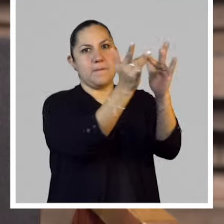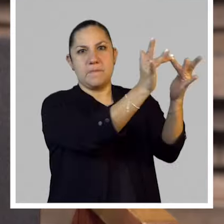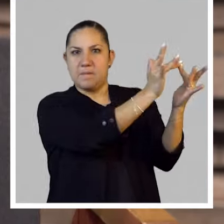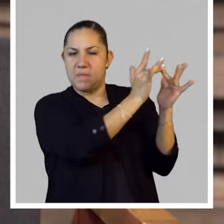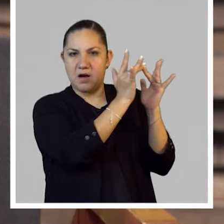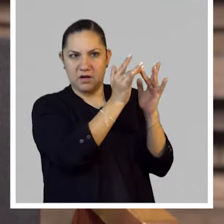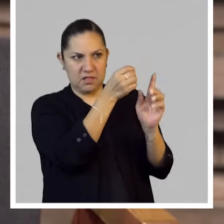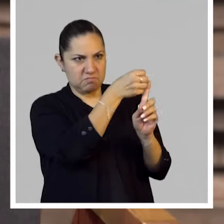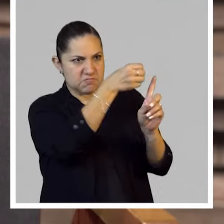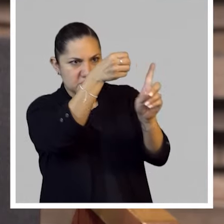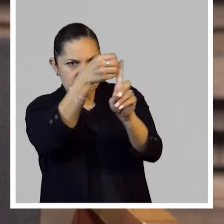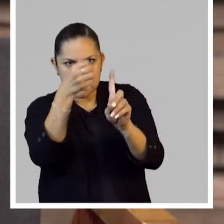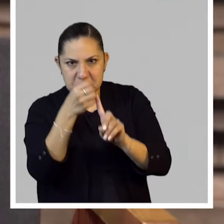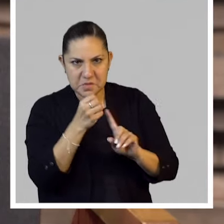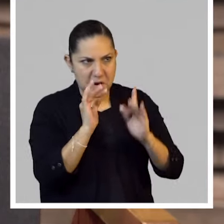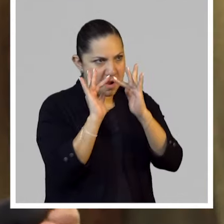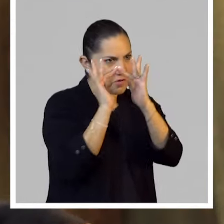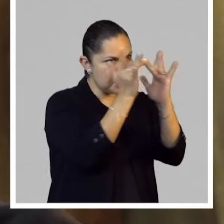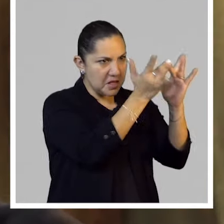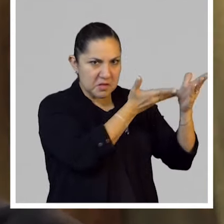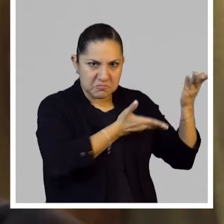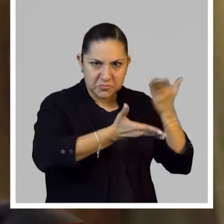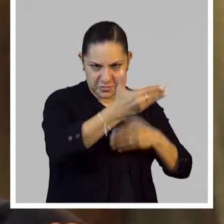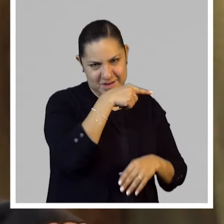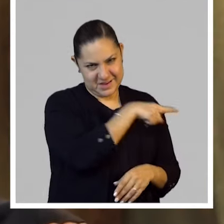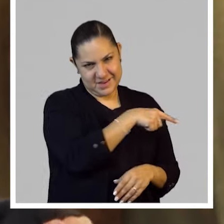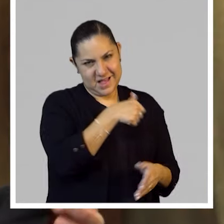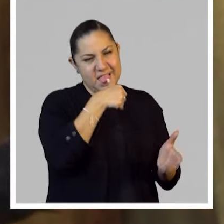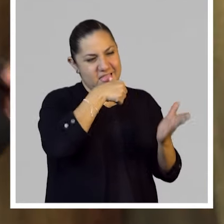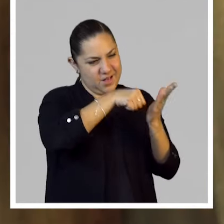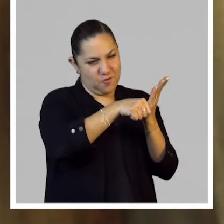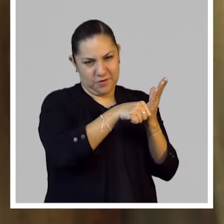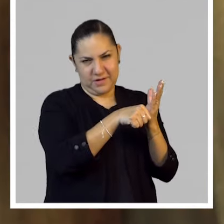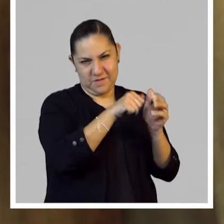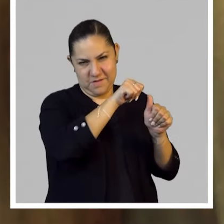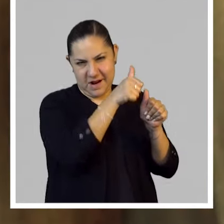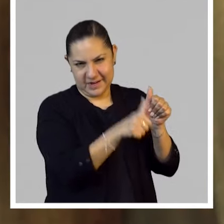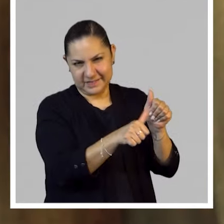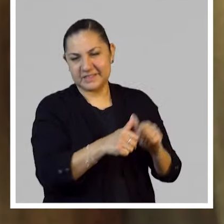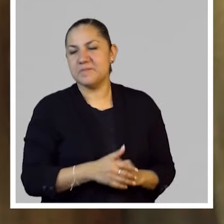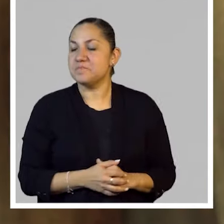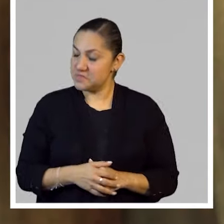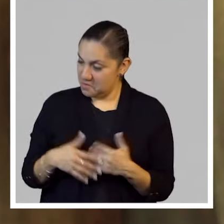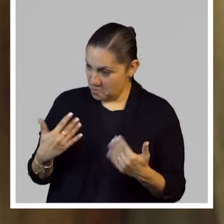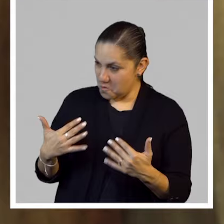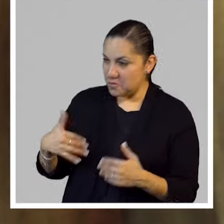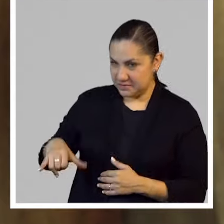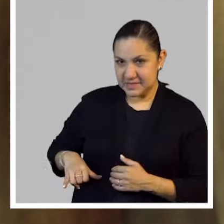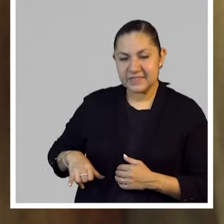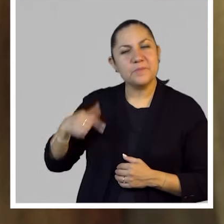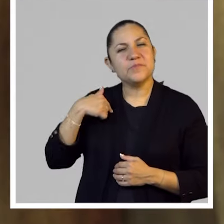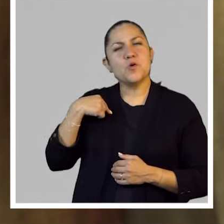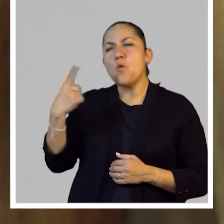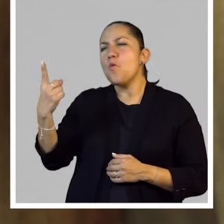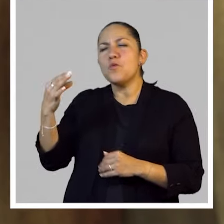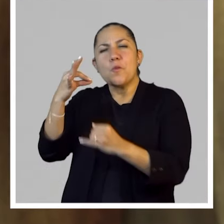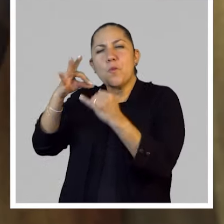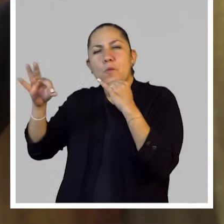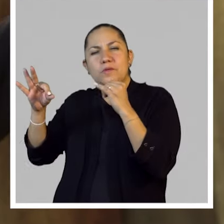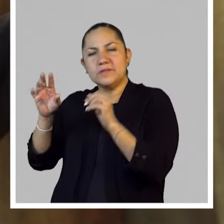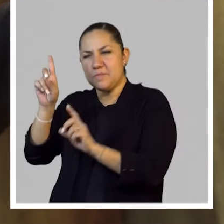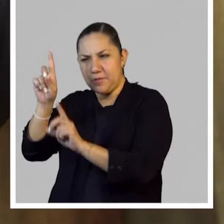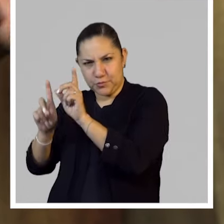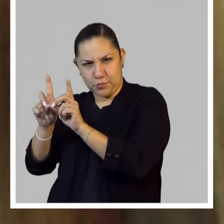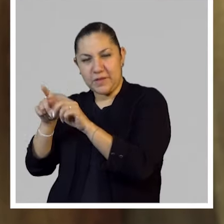sofisticada que fue el arte correo. Bueno, pues está muy bien. Ya nada más me queda una última duda porque cuando estás diciendo de este archivo que ya